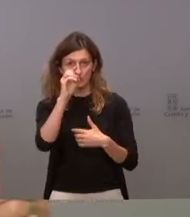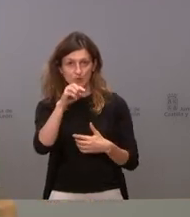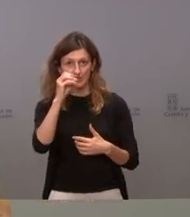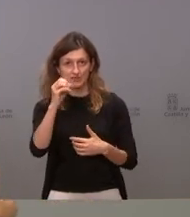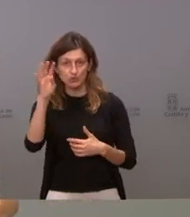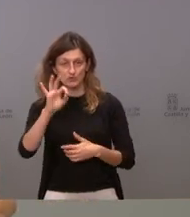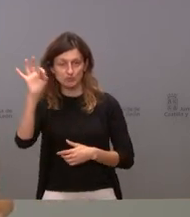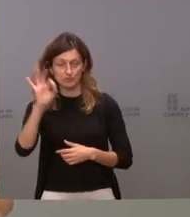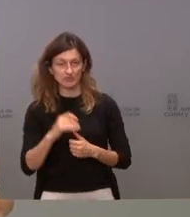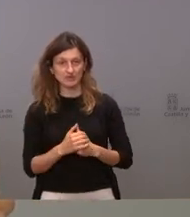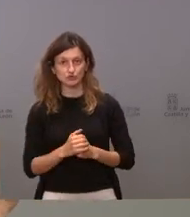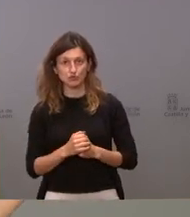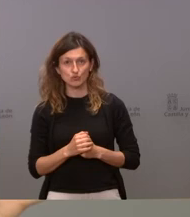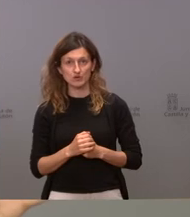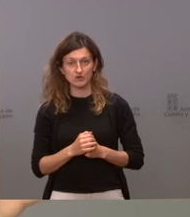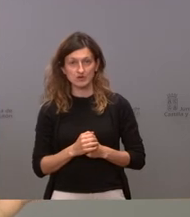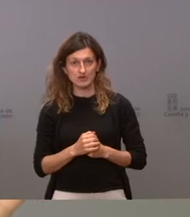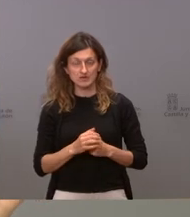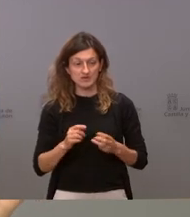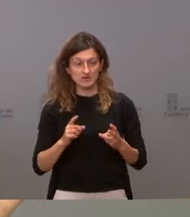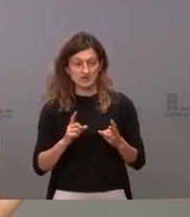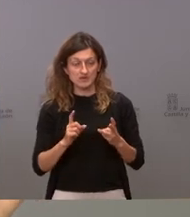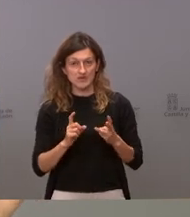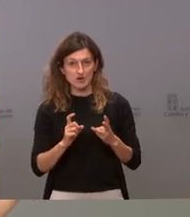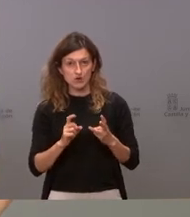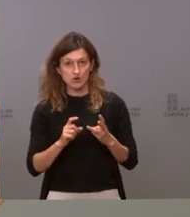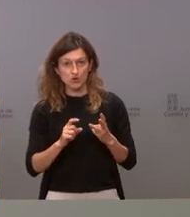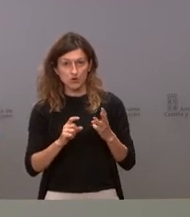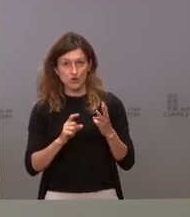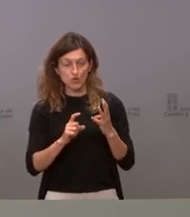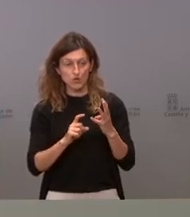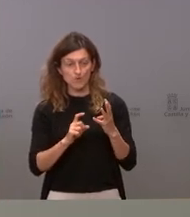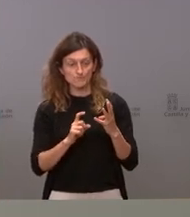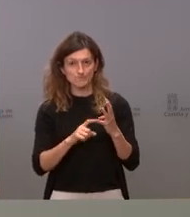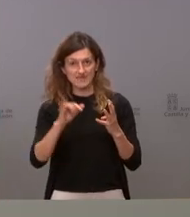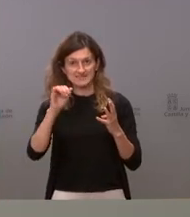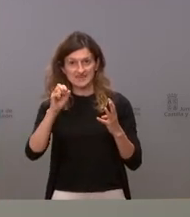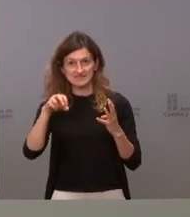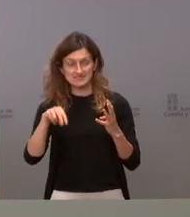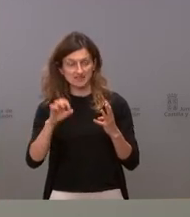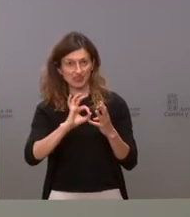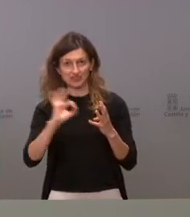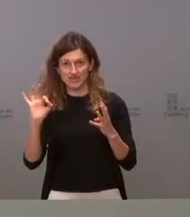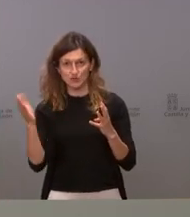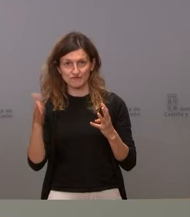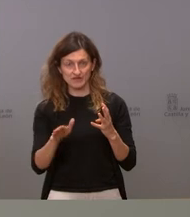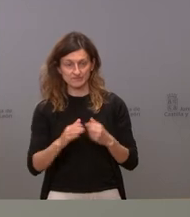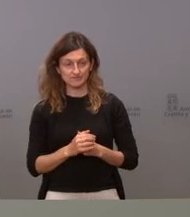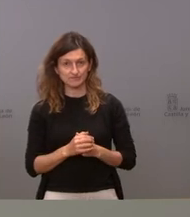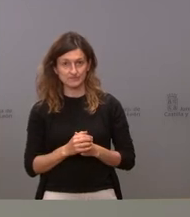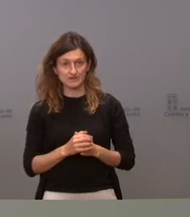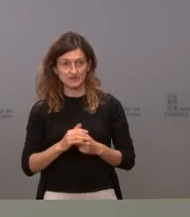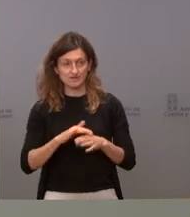% con Moderna he dicho sí y luego Zamora con Janssen no ha habido ningún fallo de los